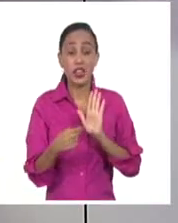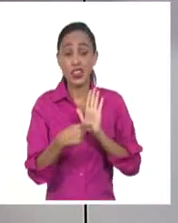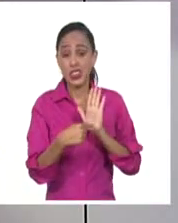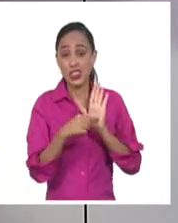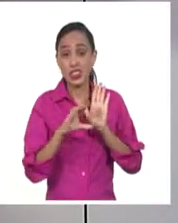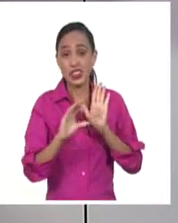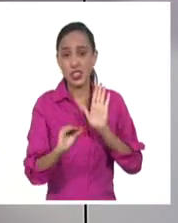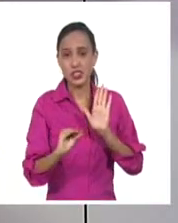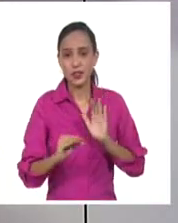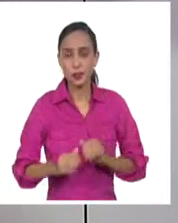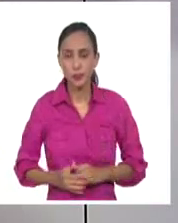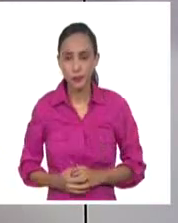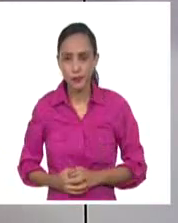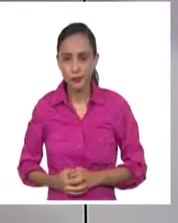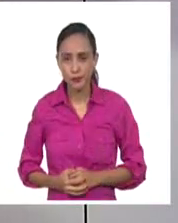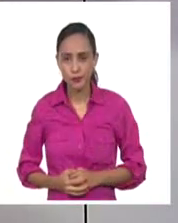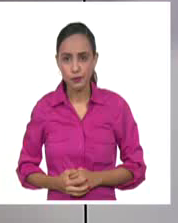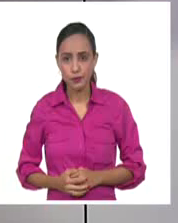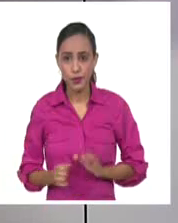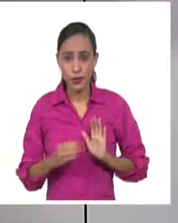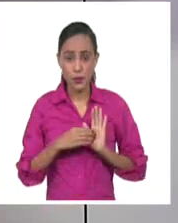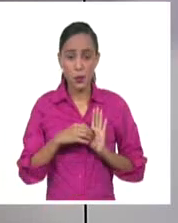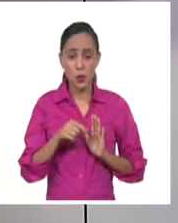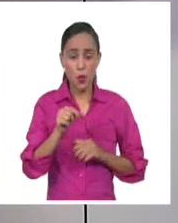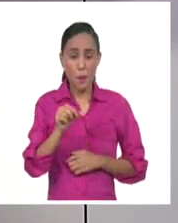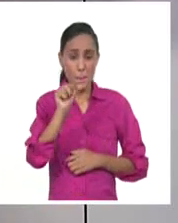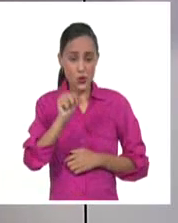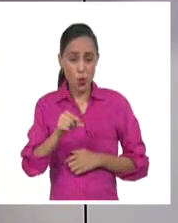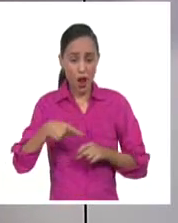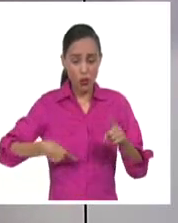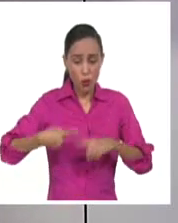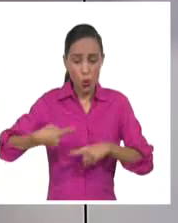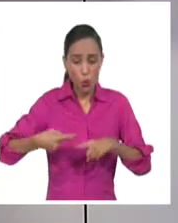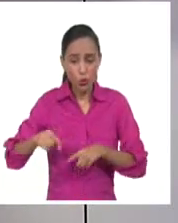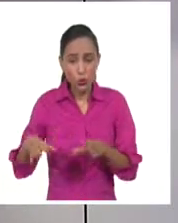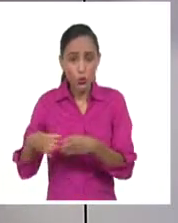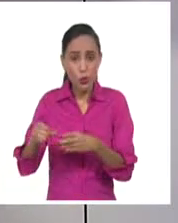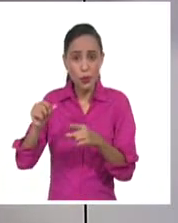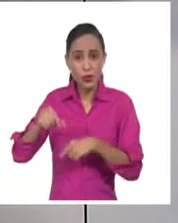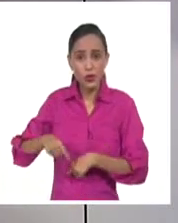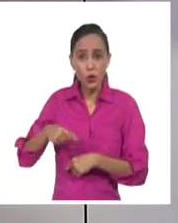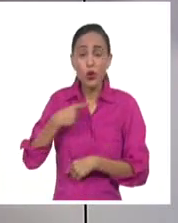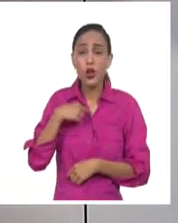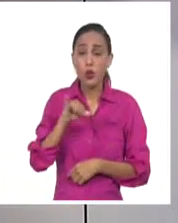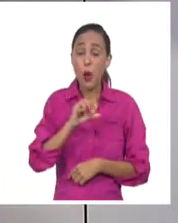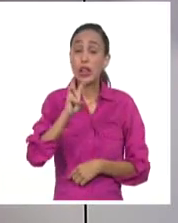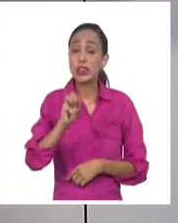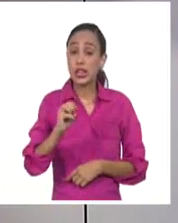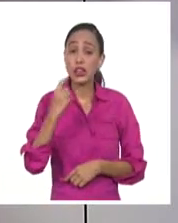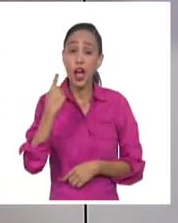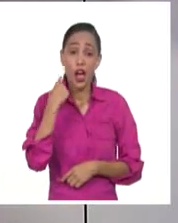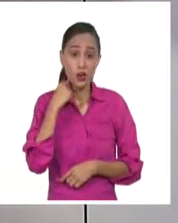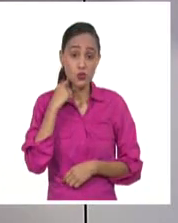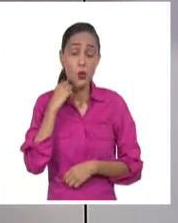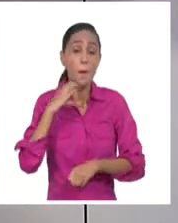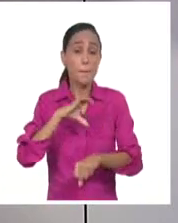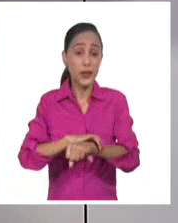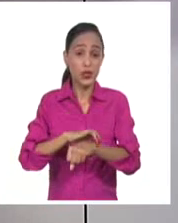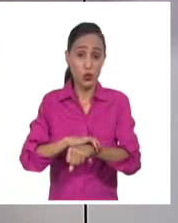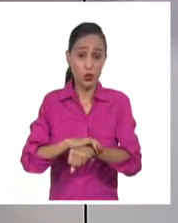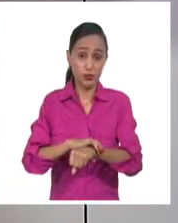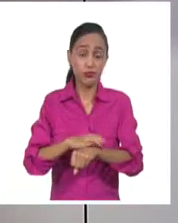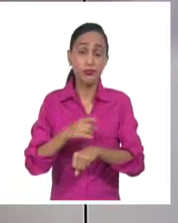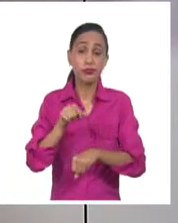linchamiento es un delito de odio federal que puede conllevar penas de hasta 30 años de prisión por tan bárbaro crimen.